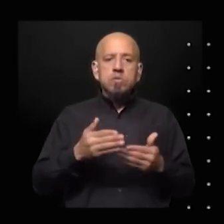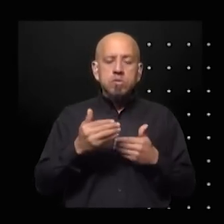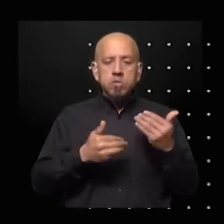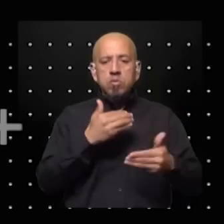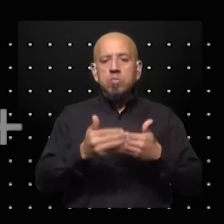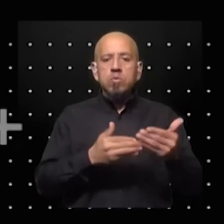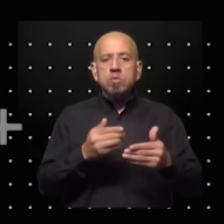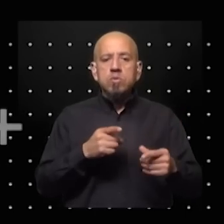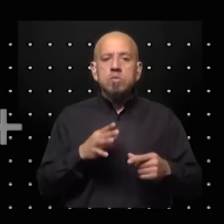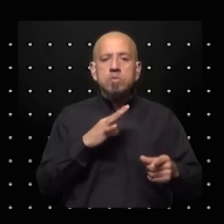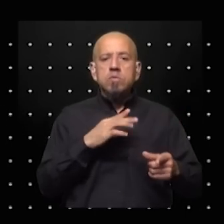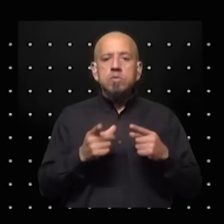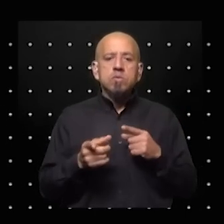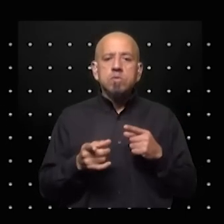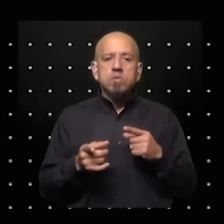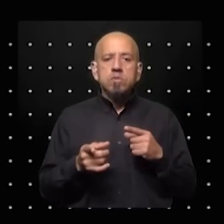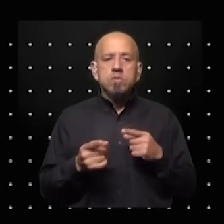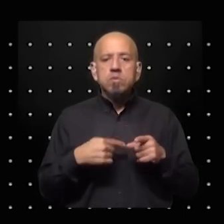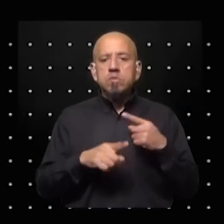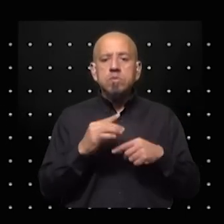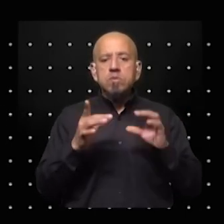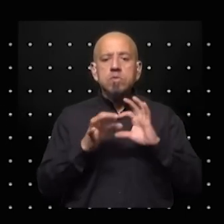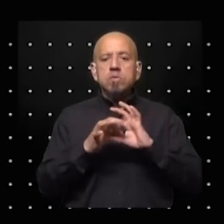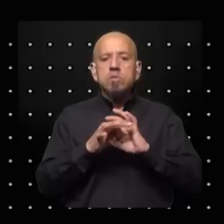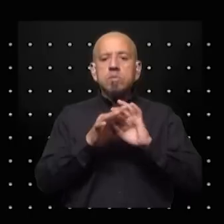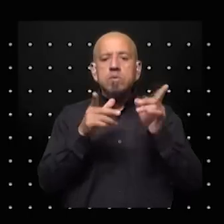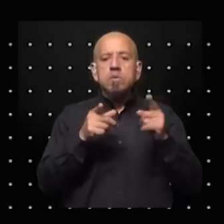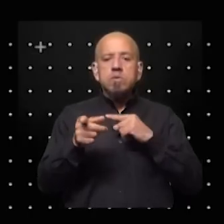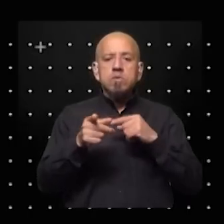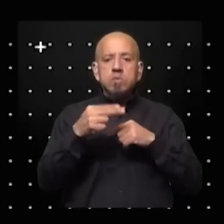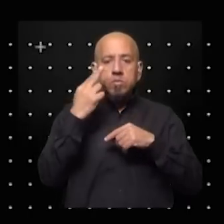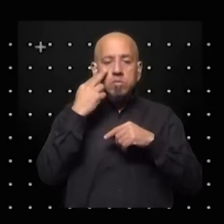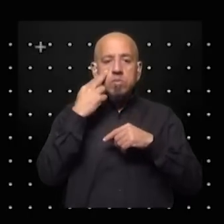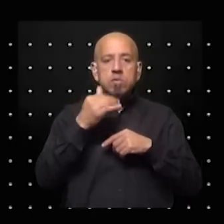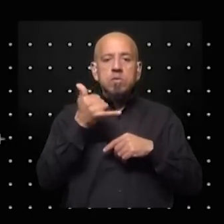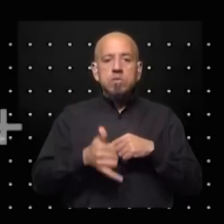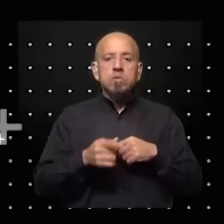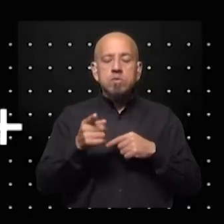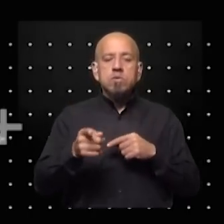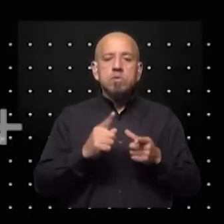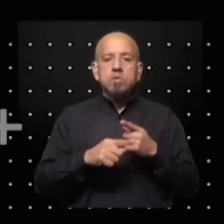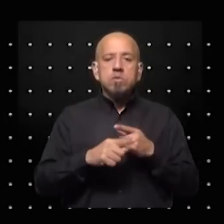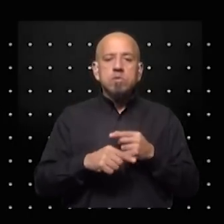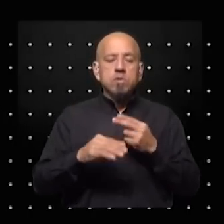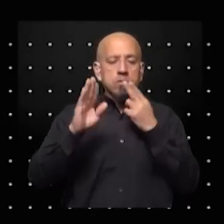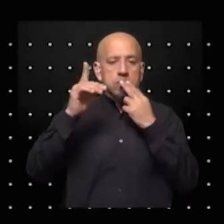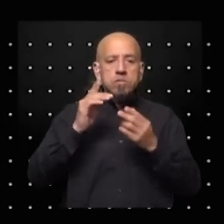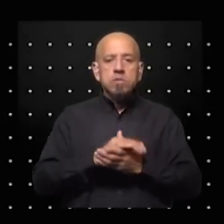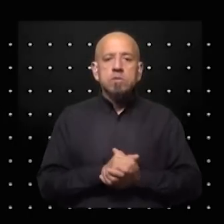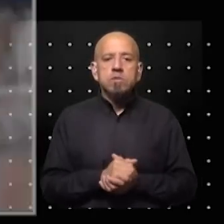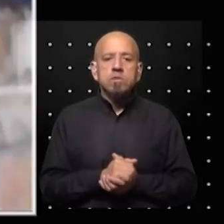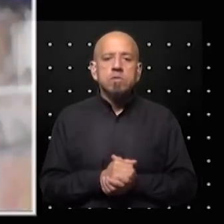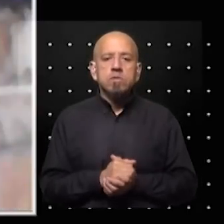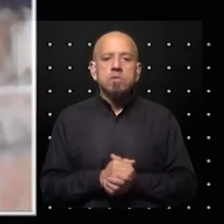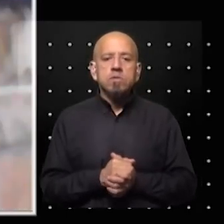donde estamos definiendo entre democracia con todos los problemas que tiene y fascismo Ari vamos a seguir